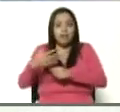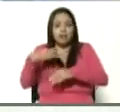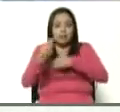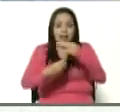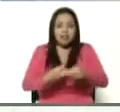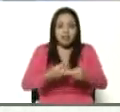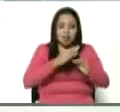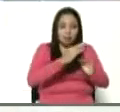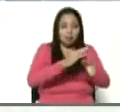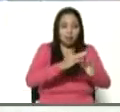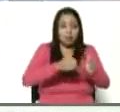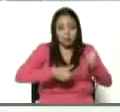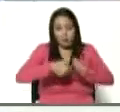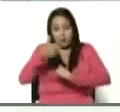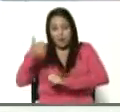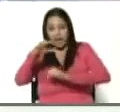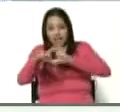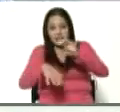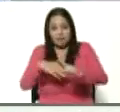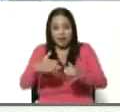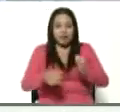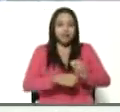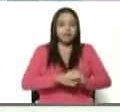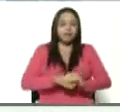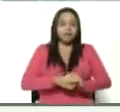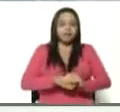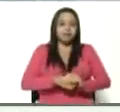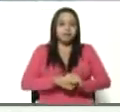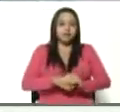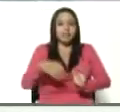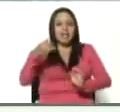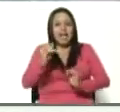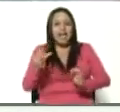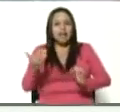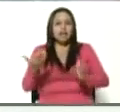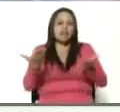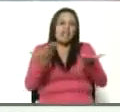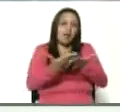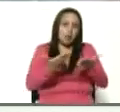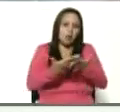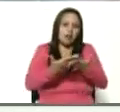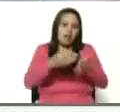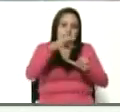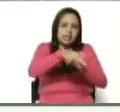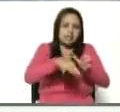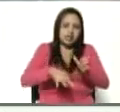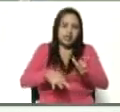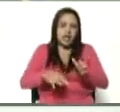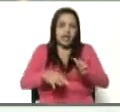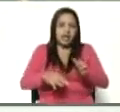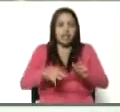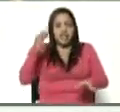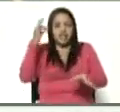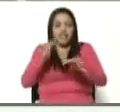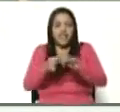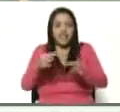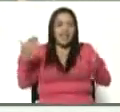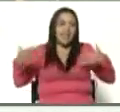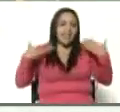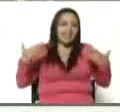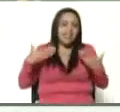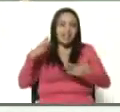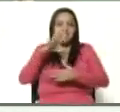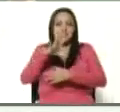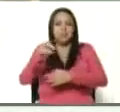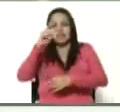a lo largo y ancho del país. Contamos con una escuela granja de fe y alegría desde hace 50 años,